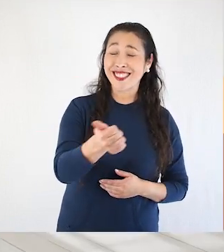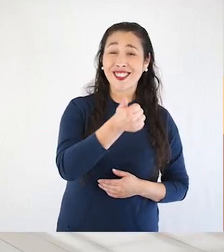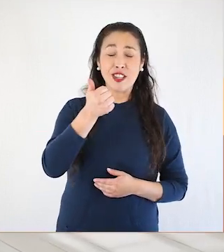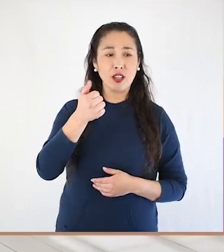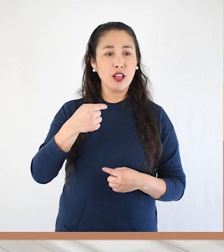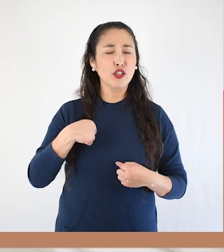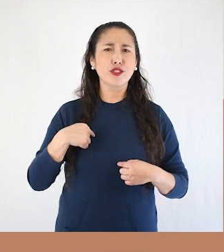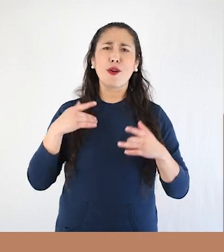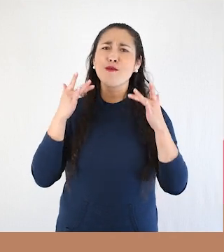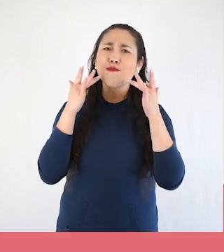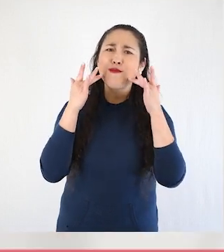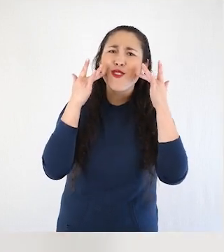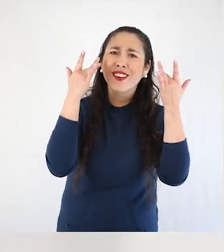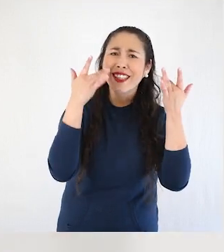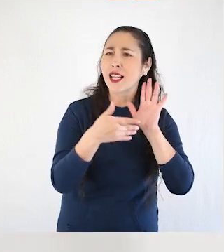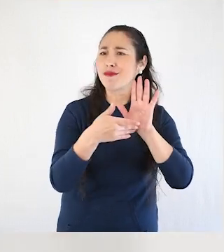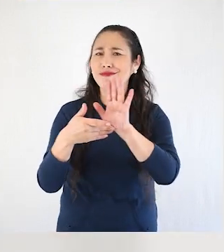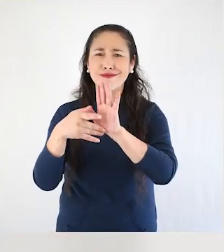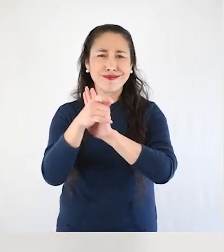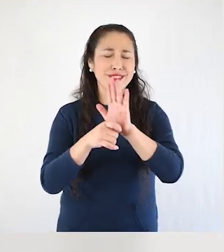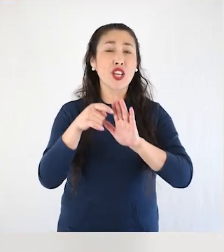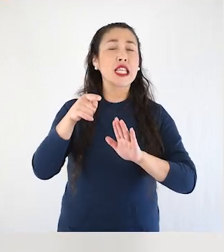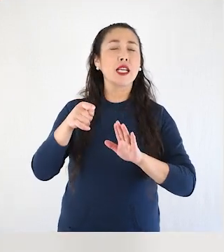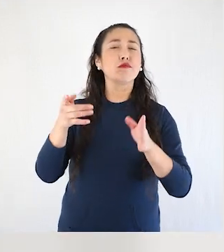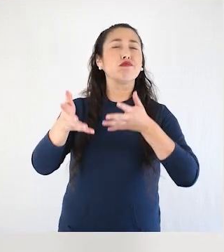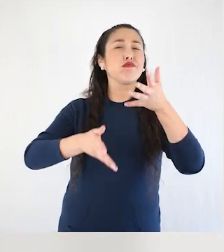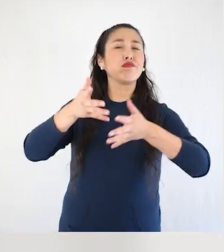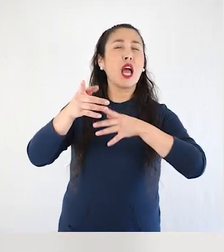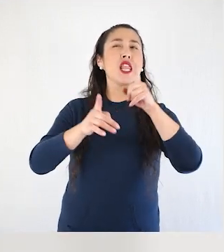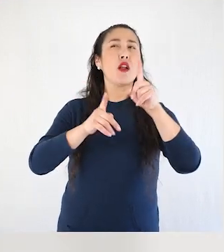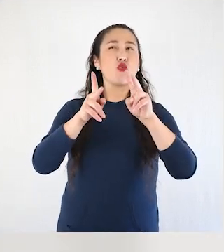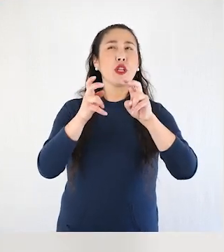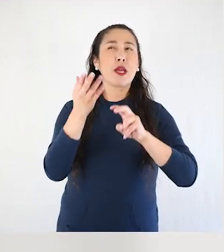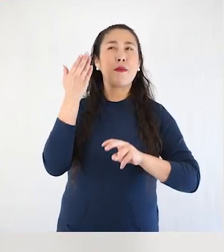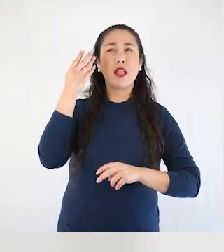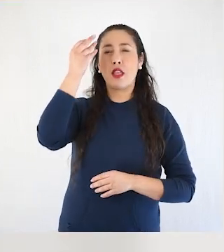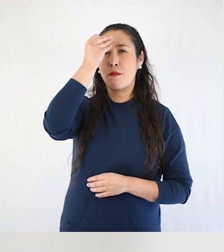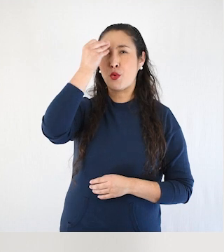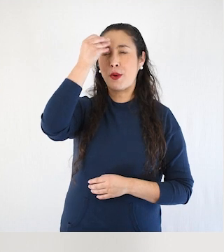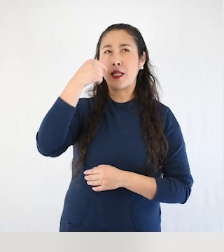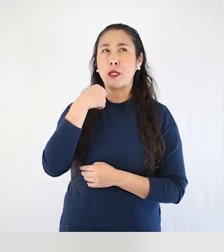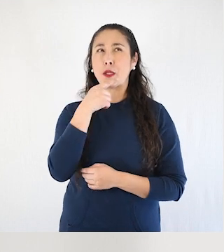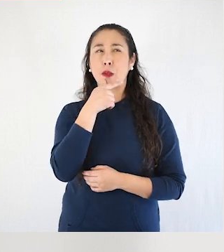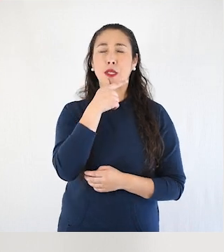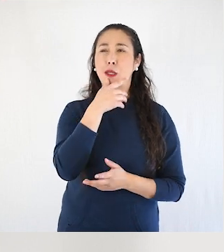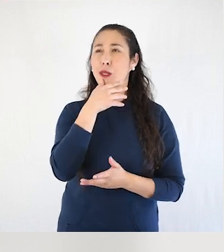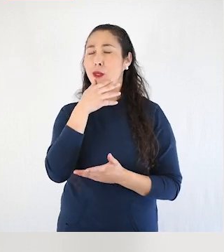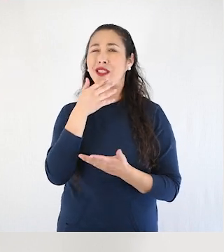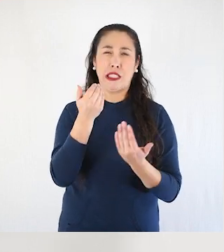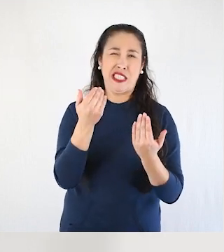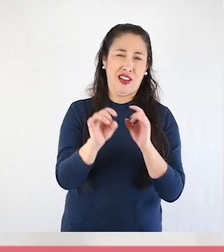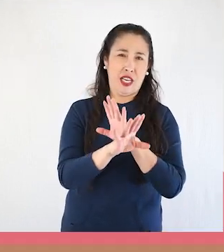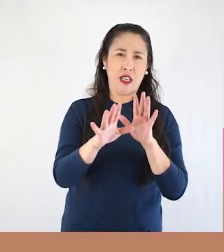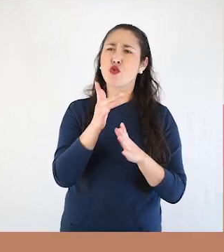¡Hola amigos y amigas! Me siento muy contenta de estar con ustedes. Hoy quiero hablarles sobre algunas cosas que me tenían preocupada y llena de dudas que